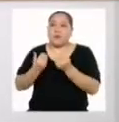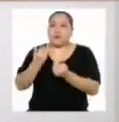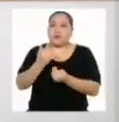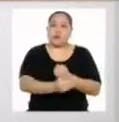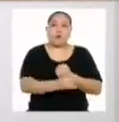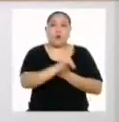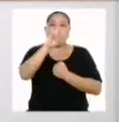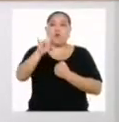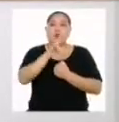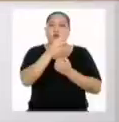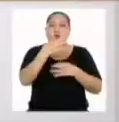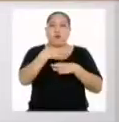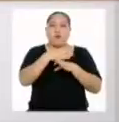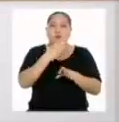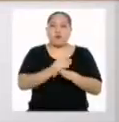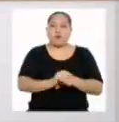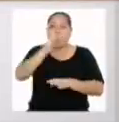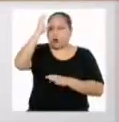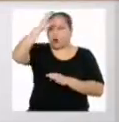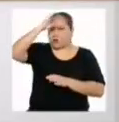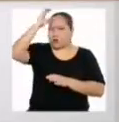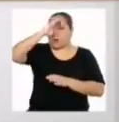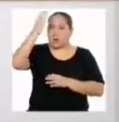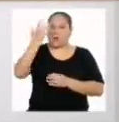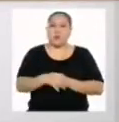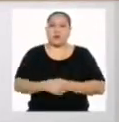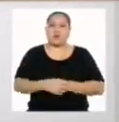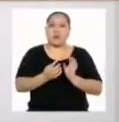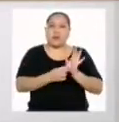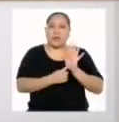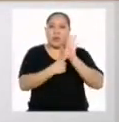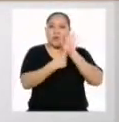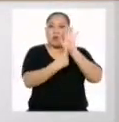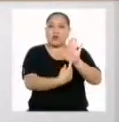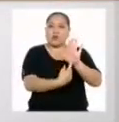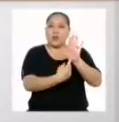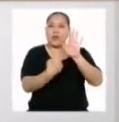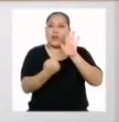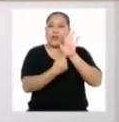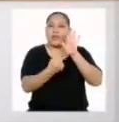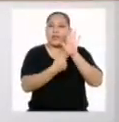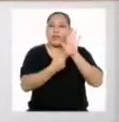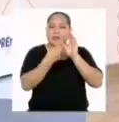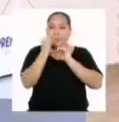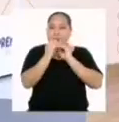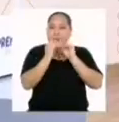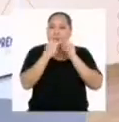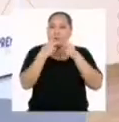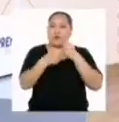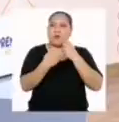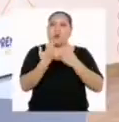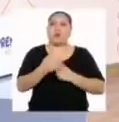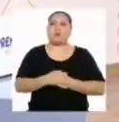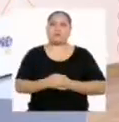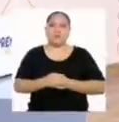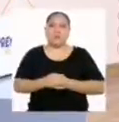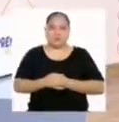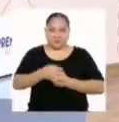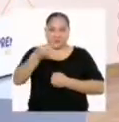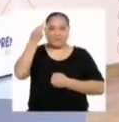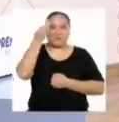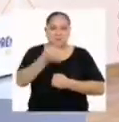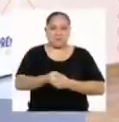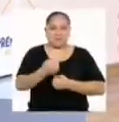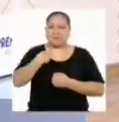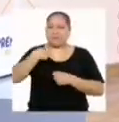empleo de estrategias, manejo de los conceptos, los que se van evidenciando en el desarrollo de la situación. ¡Es verdad! Justo